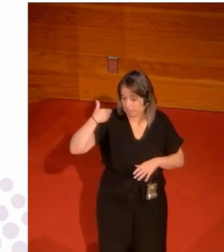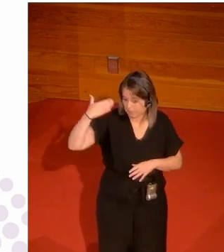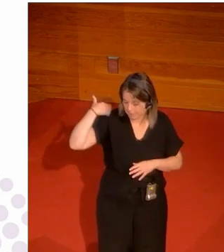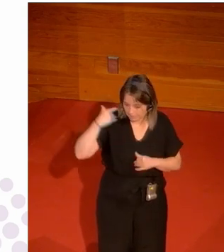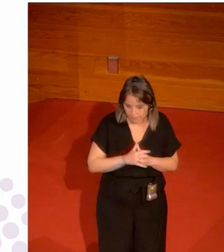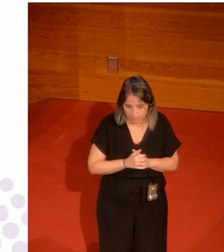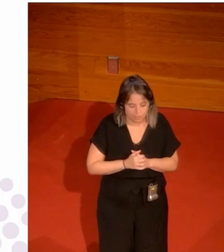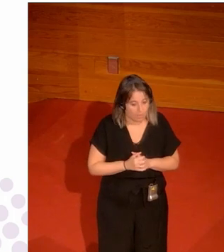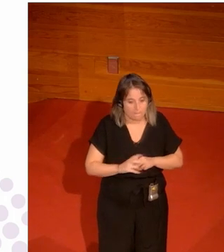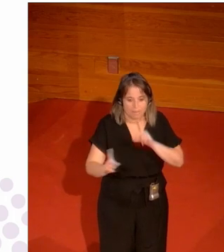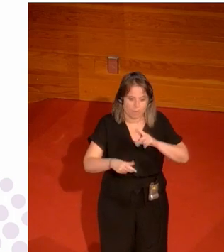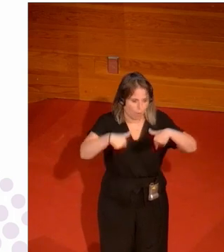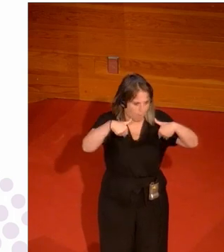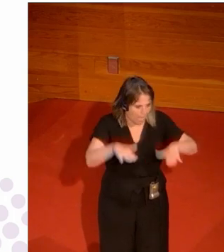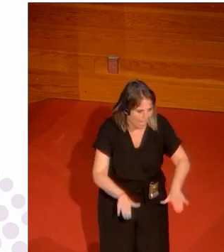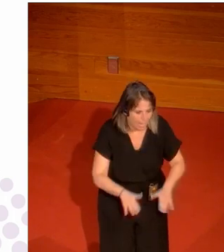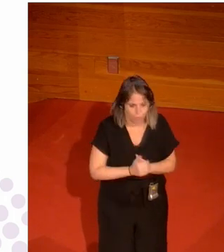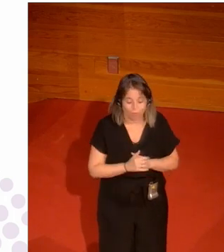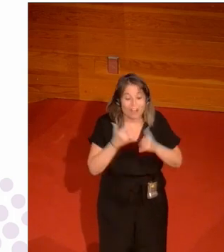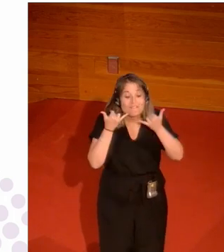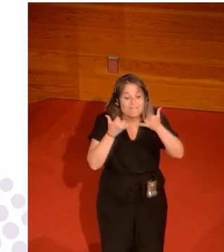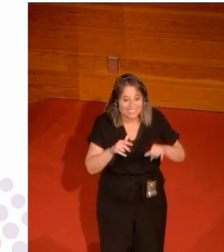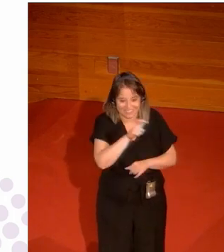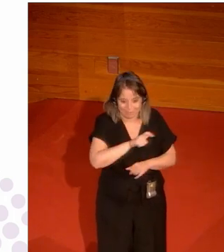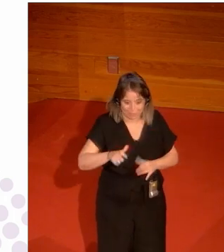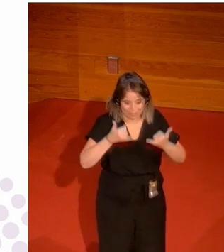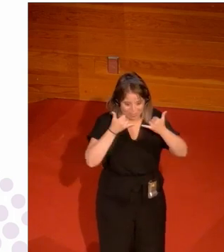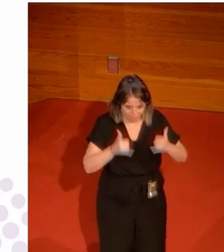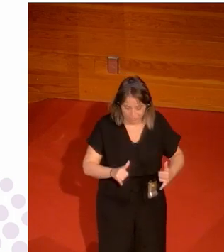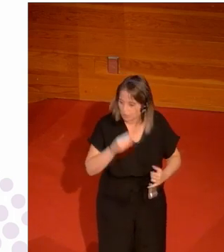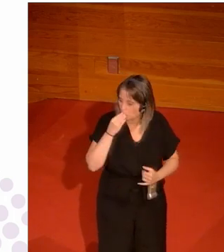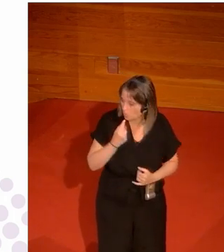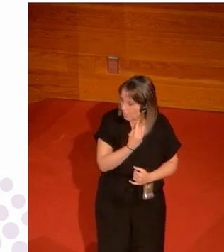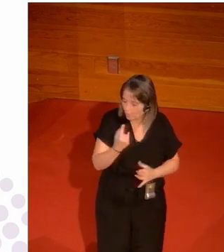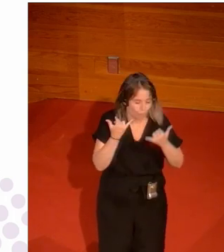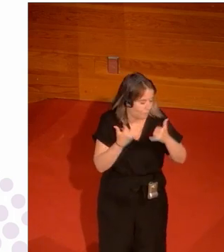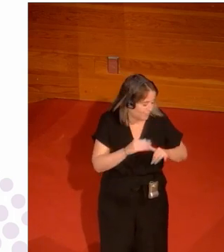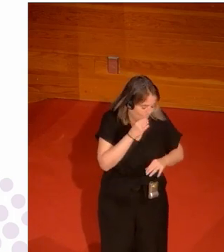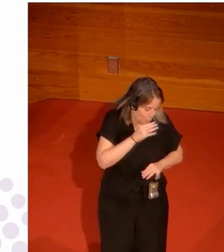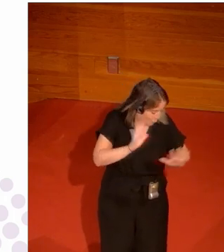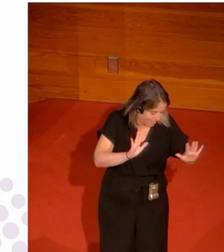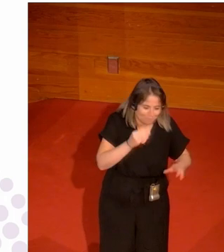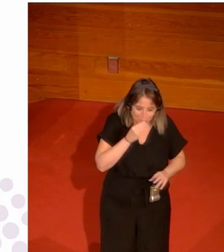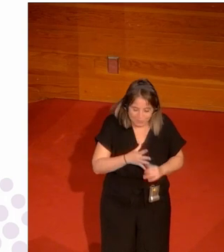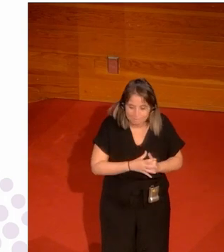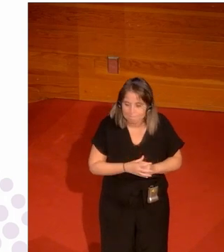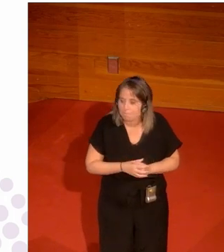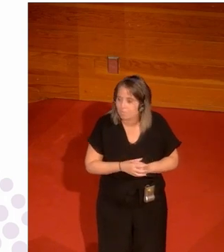se paralizó Bilbao se cogió fiesta el personal en Bilbao que parece muy bien la fiesta que no está mal